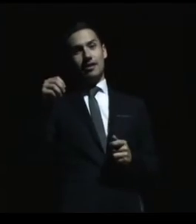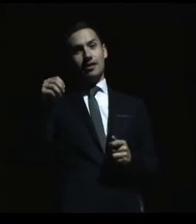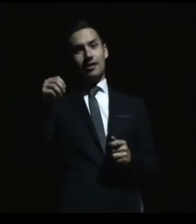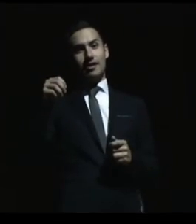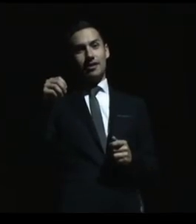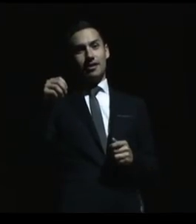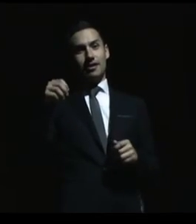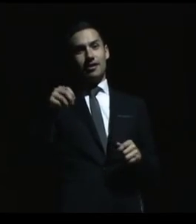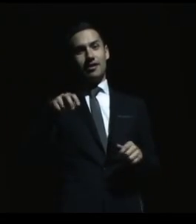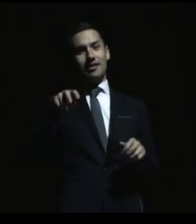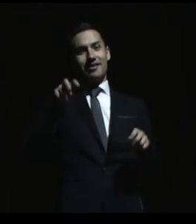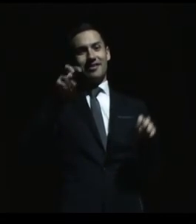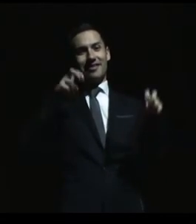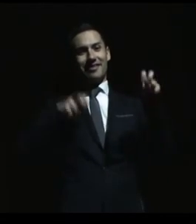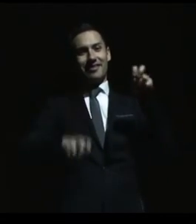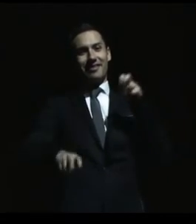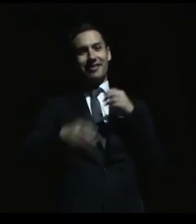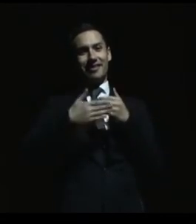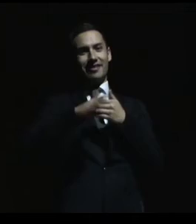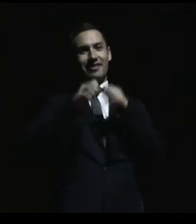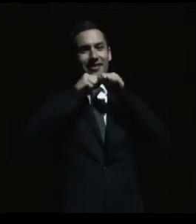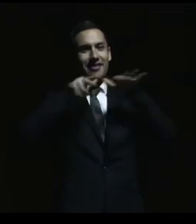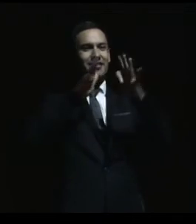En blanco,